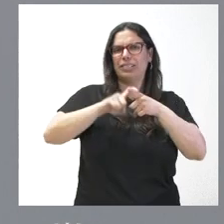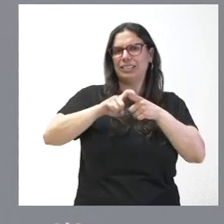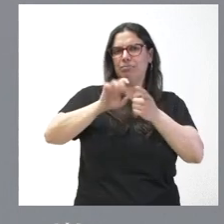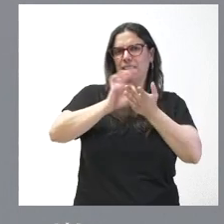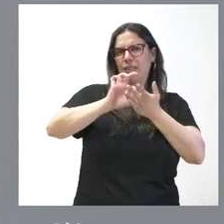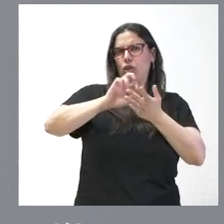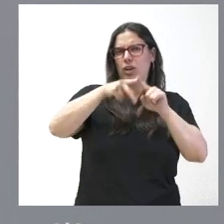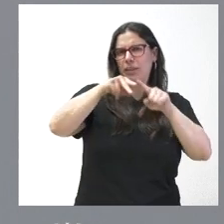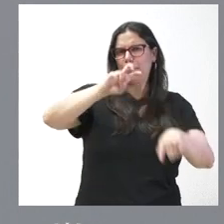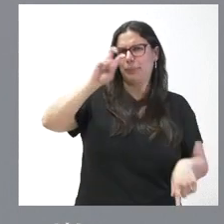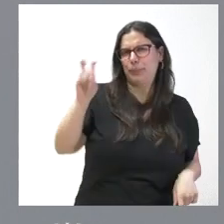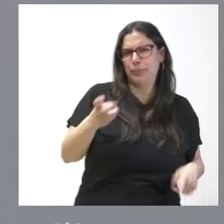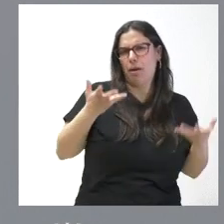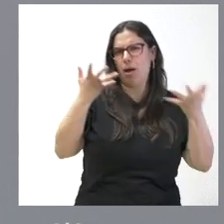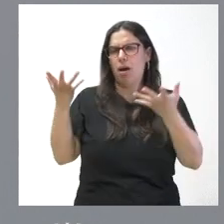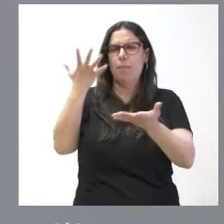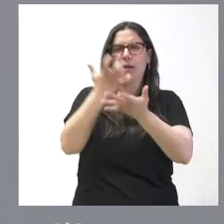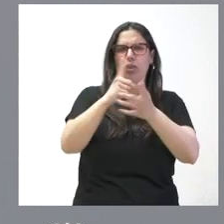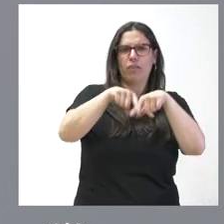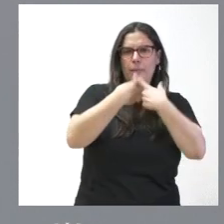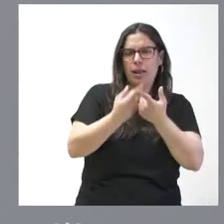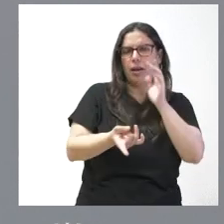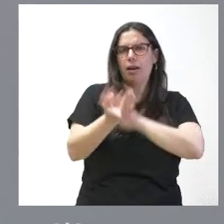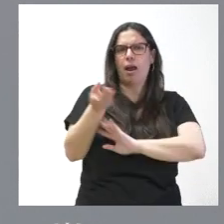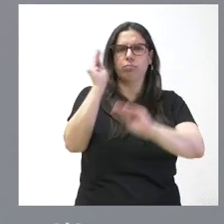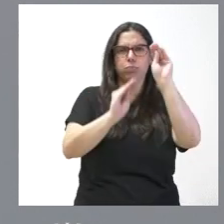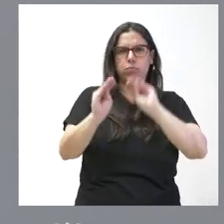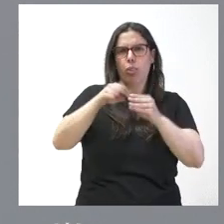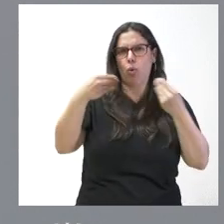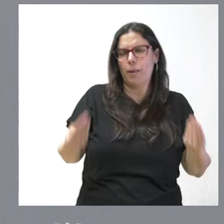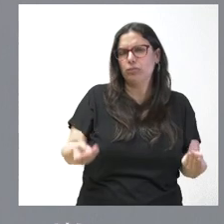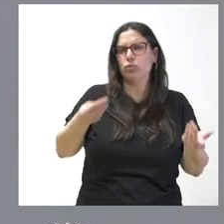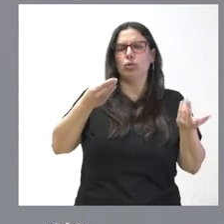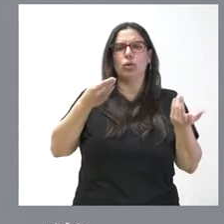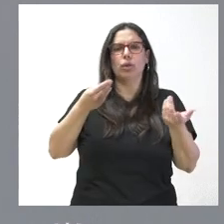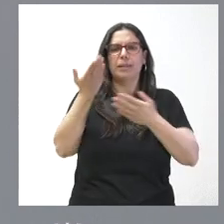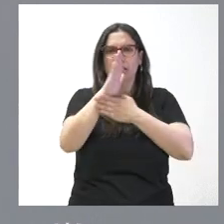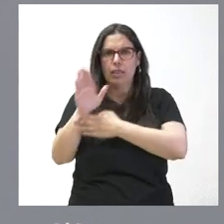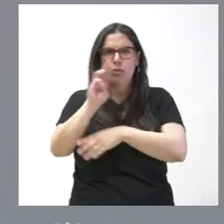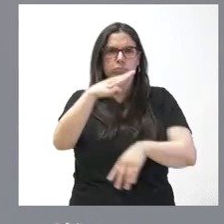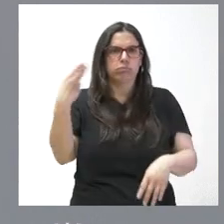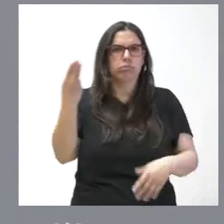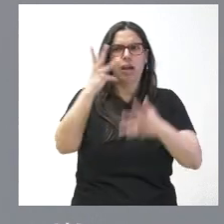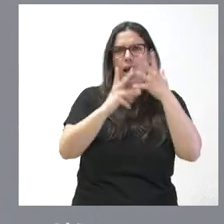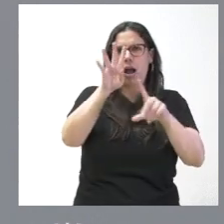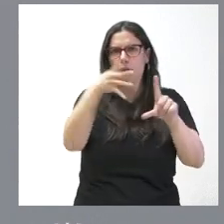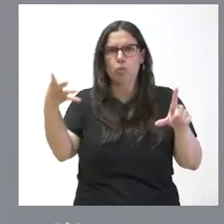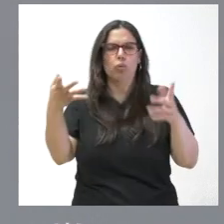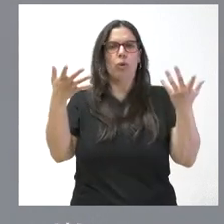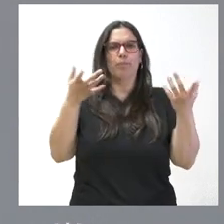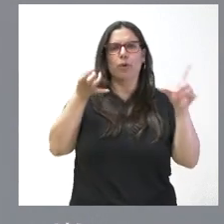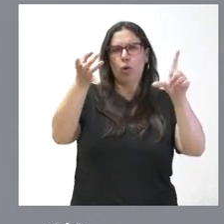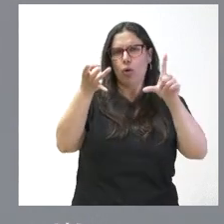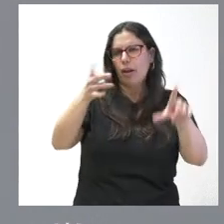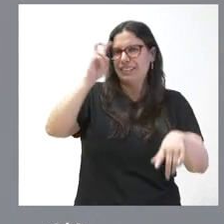herramientas como aplicaciones familiares para la creación y edición de documentos, prestacionales, presentaciones, hojas de cálculos y correos